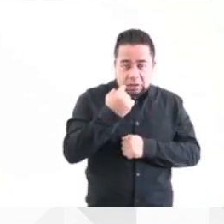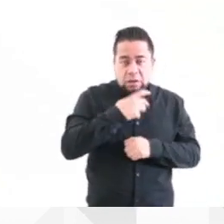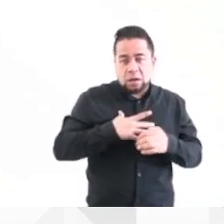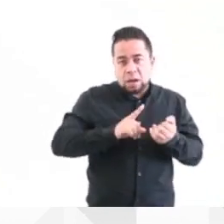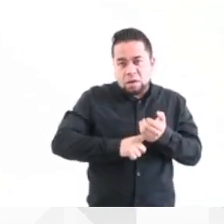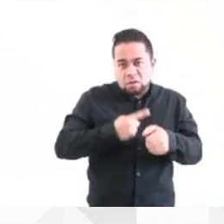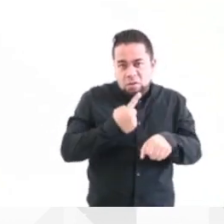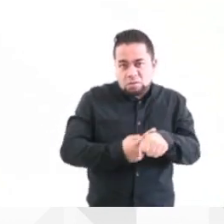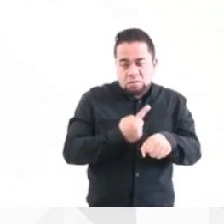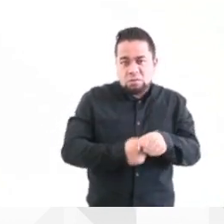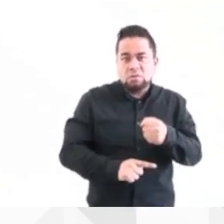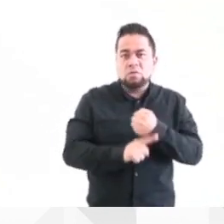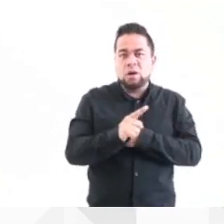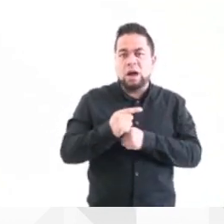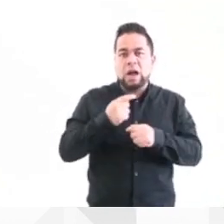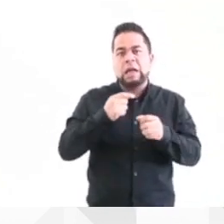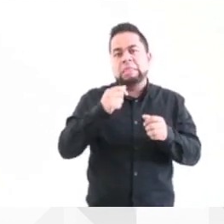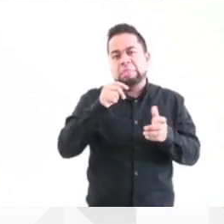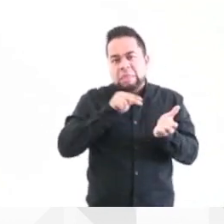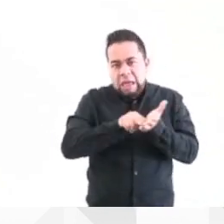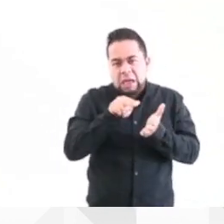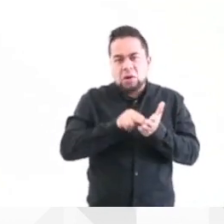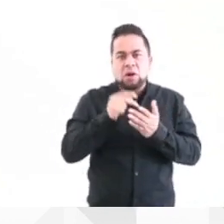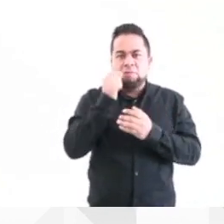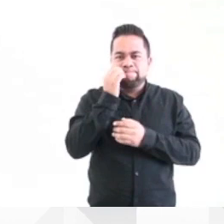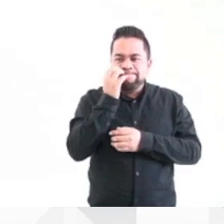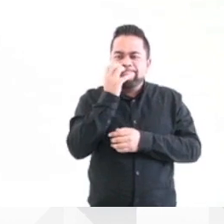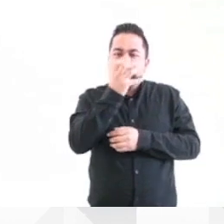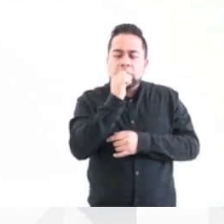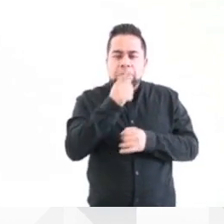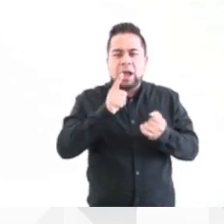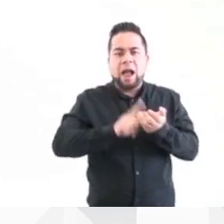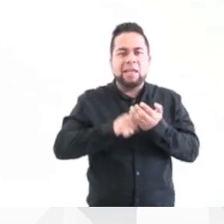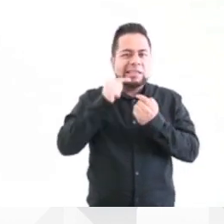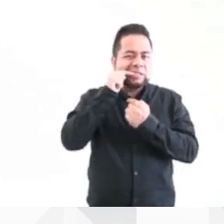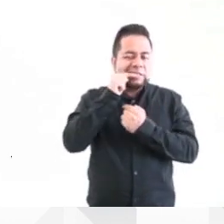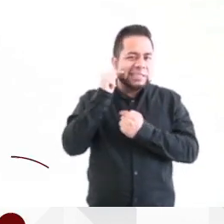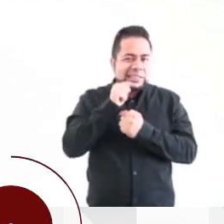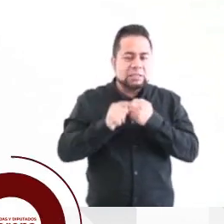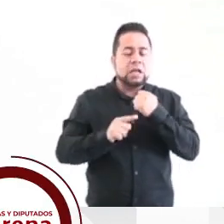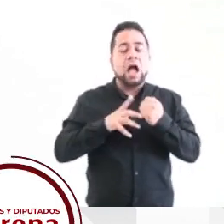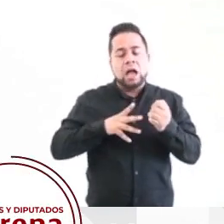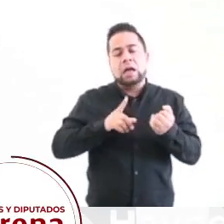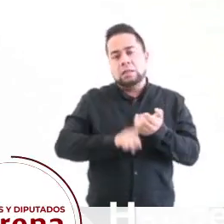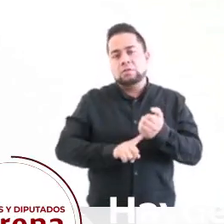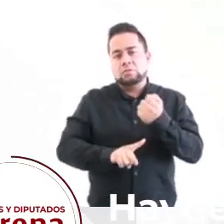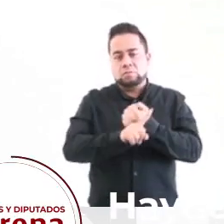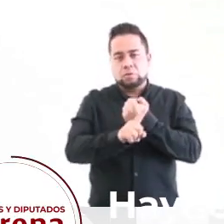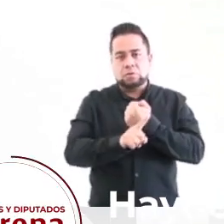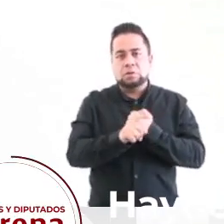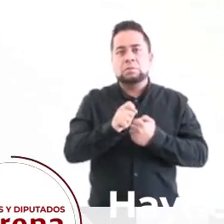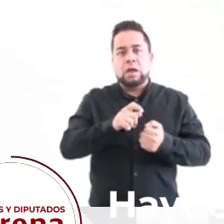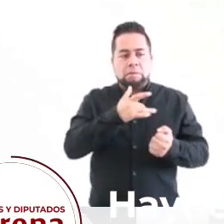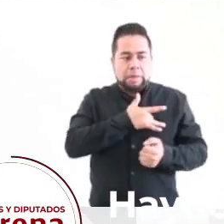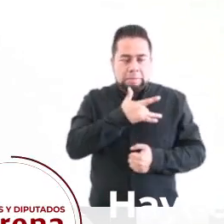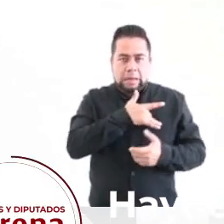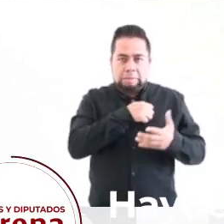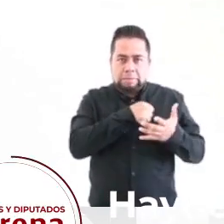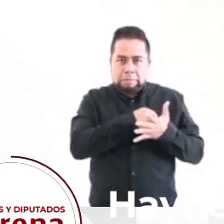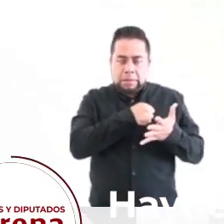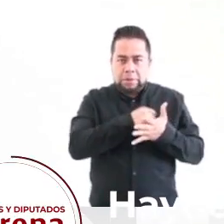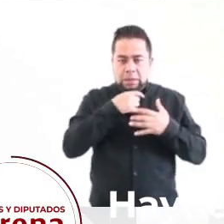patologías bucales como las caries, gingivitis y periodontitis, sino también pueden generar enfermedades cardiovasculares,